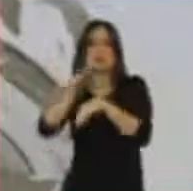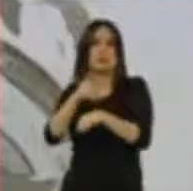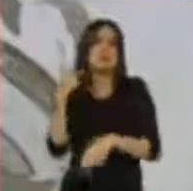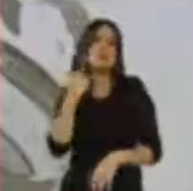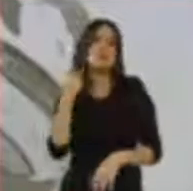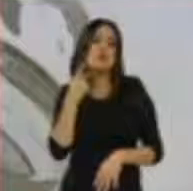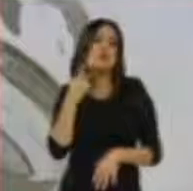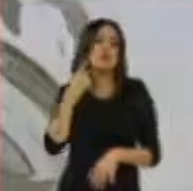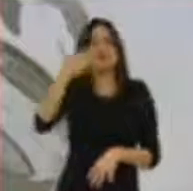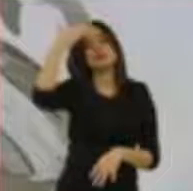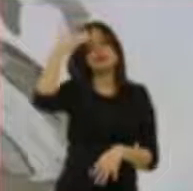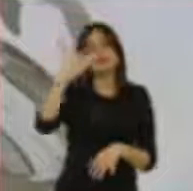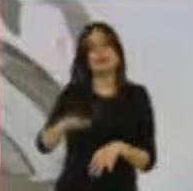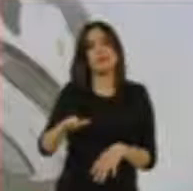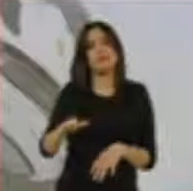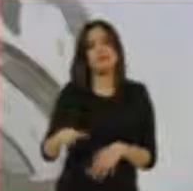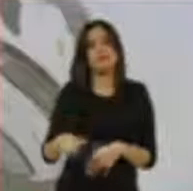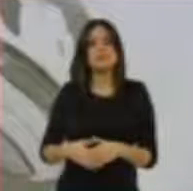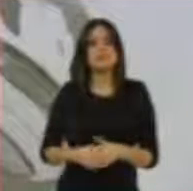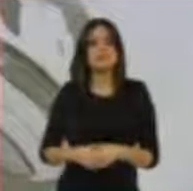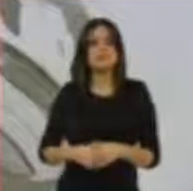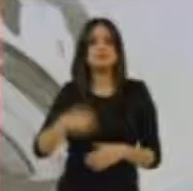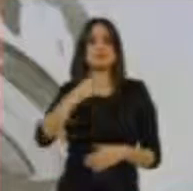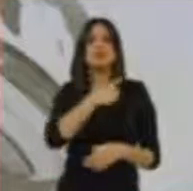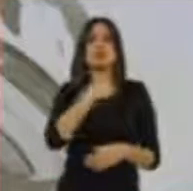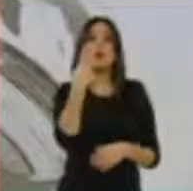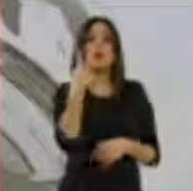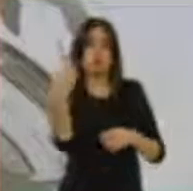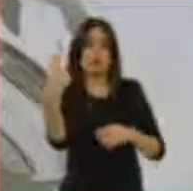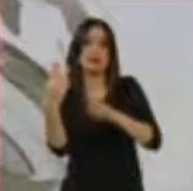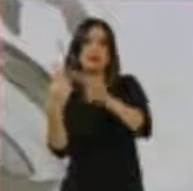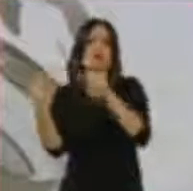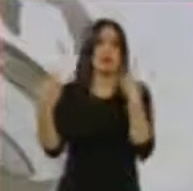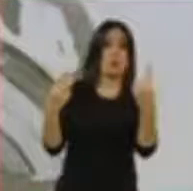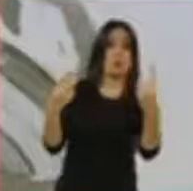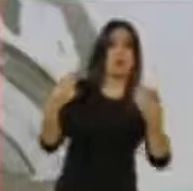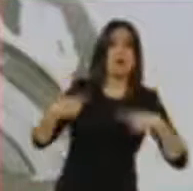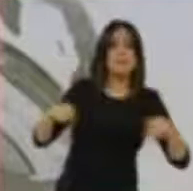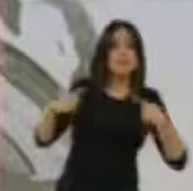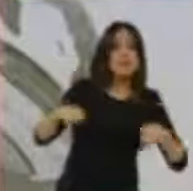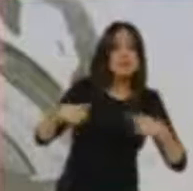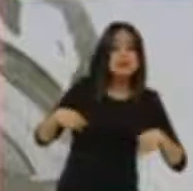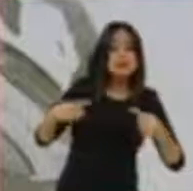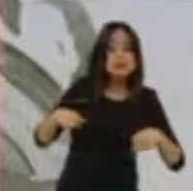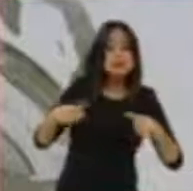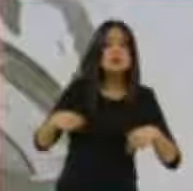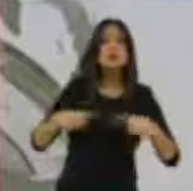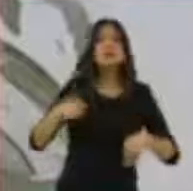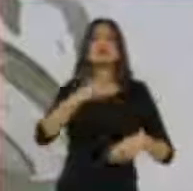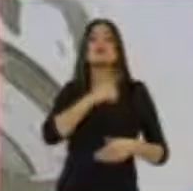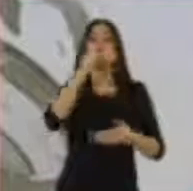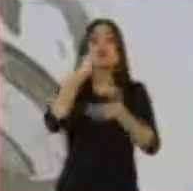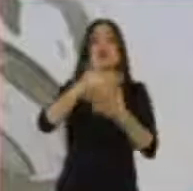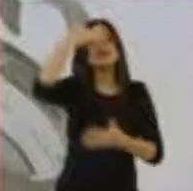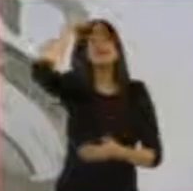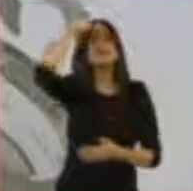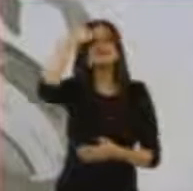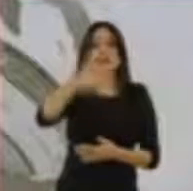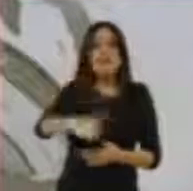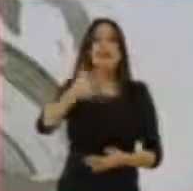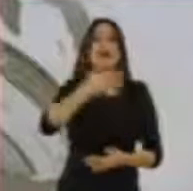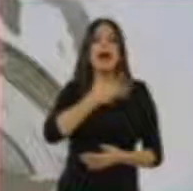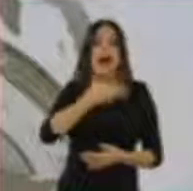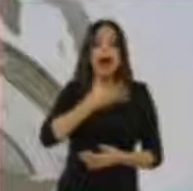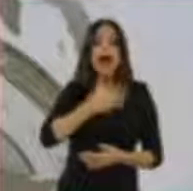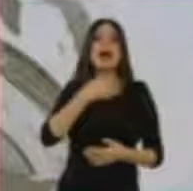que, y es un número constante, solamente uno de cada tres ciudadanos, una tercera parte de la población también, sabe que hay una división